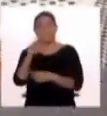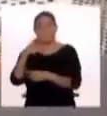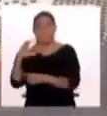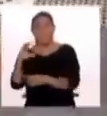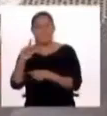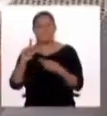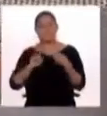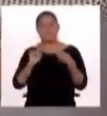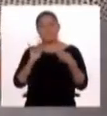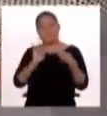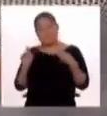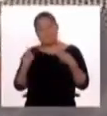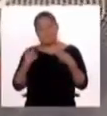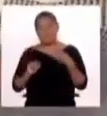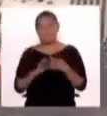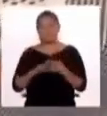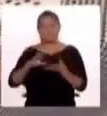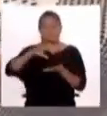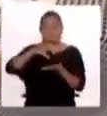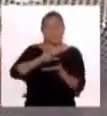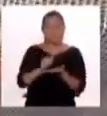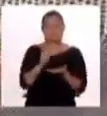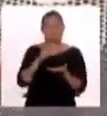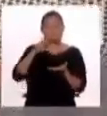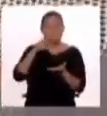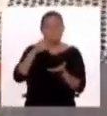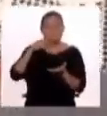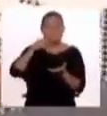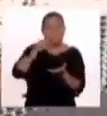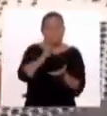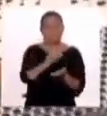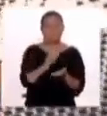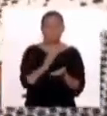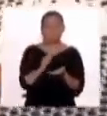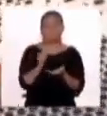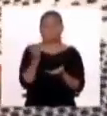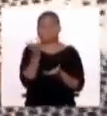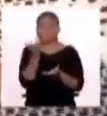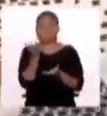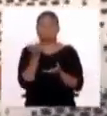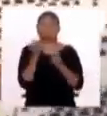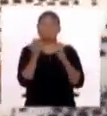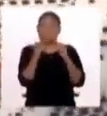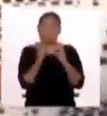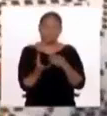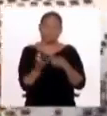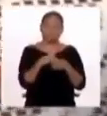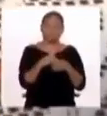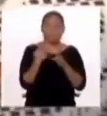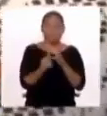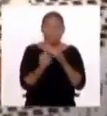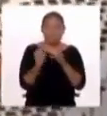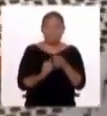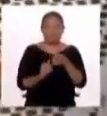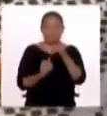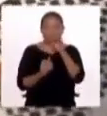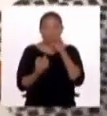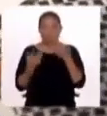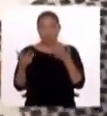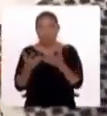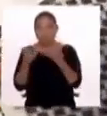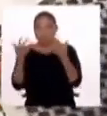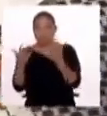que tenemos aquí. La mandarina, el limón, la maracuyama. Así es. Y estos deberían incluirse, por ejemplo, dentro de un jugo o dentro de una ensalada que puede